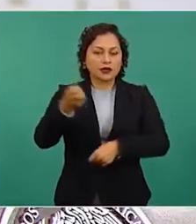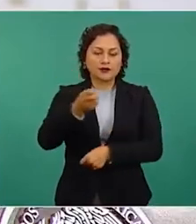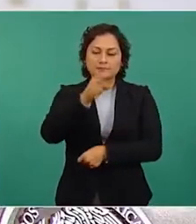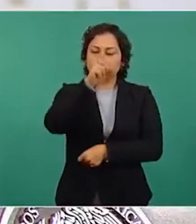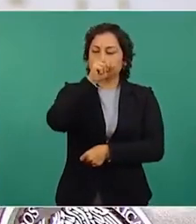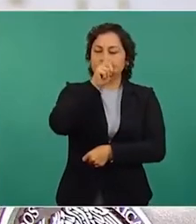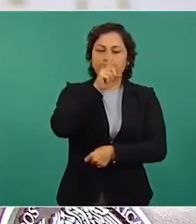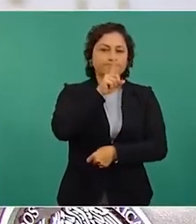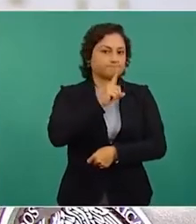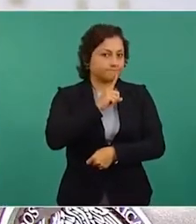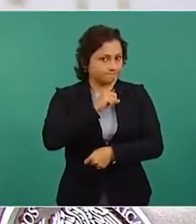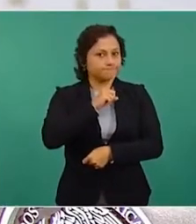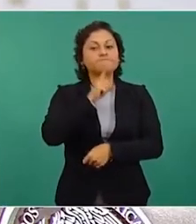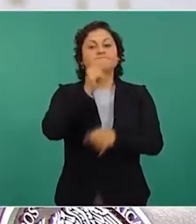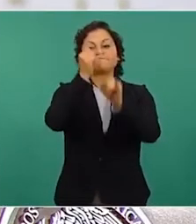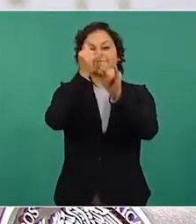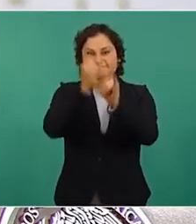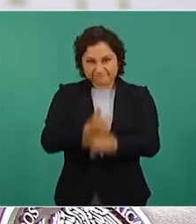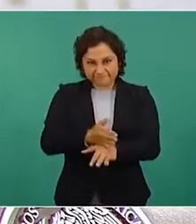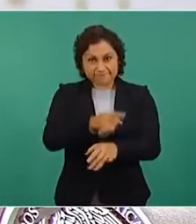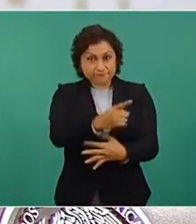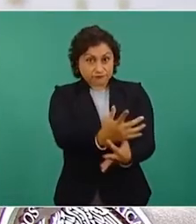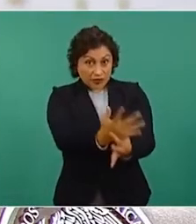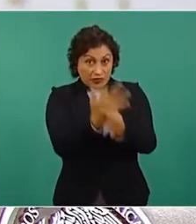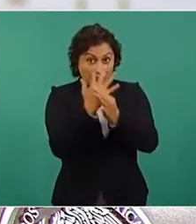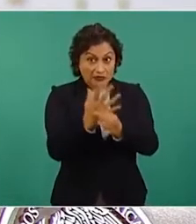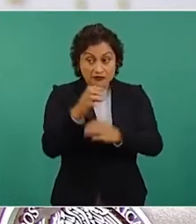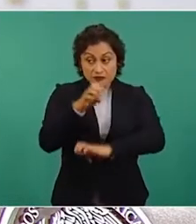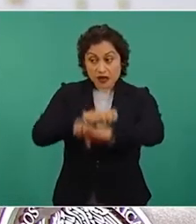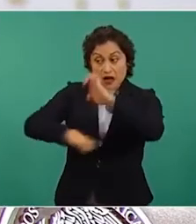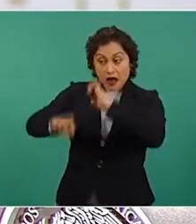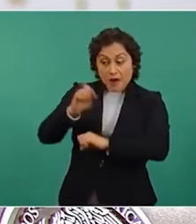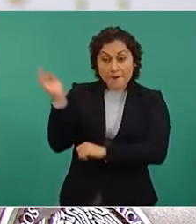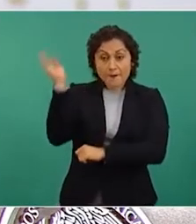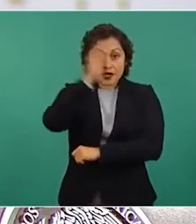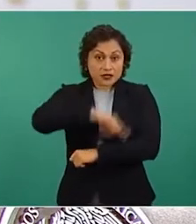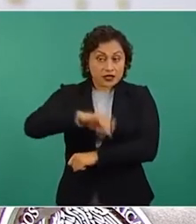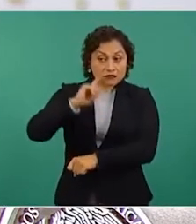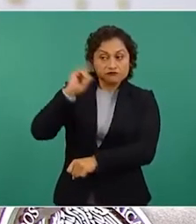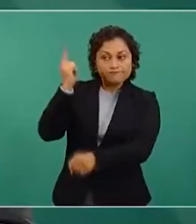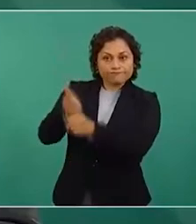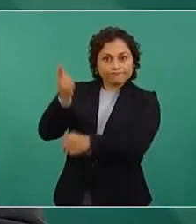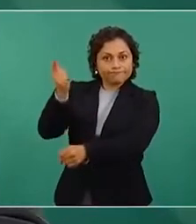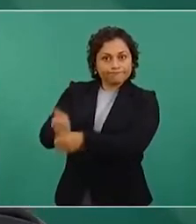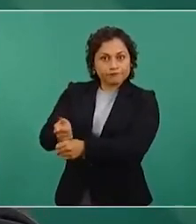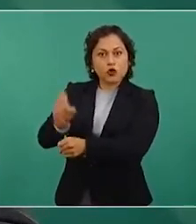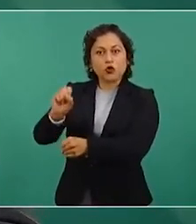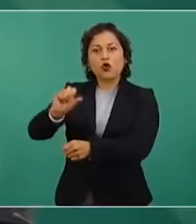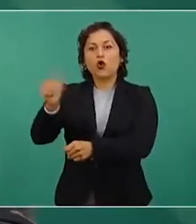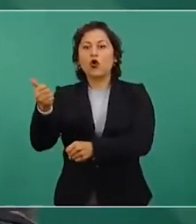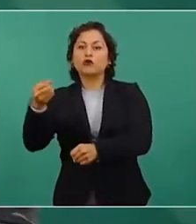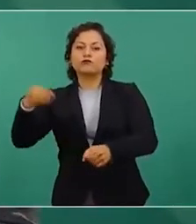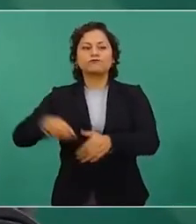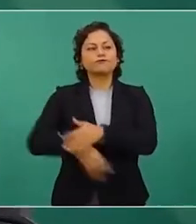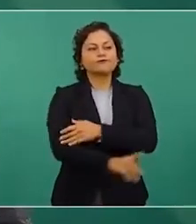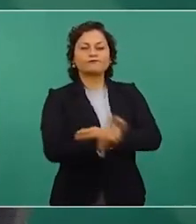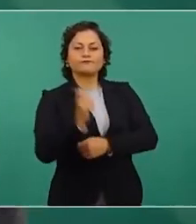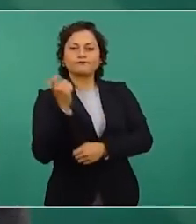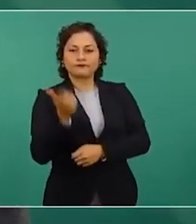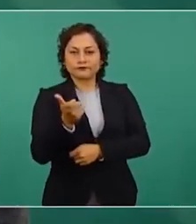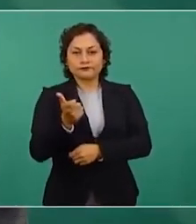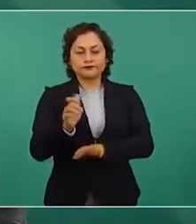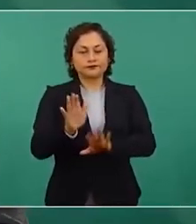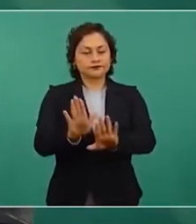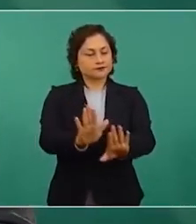fantasma y otras acusadas de desvío de recursos. Dice Sedena, no